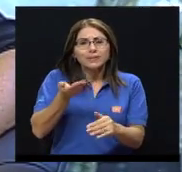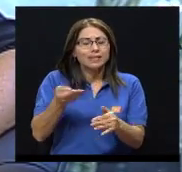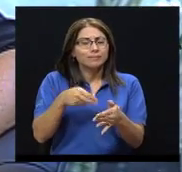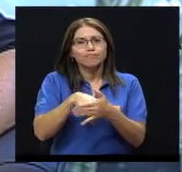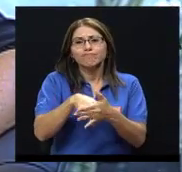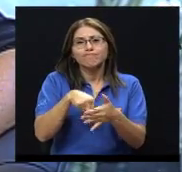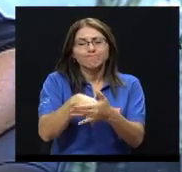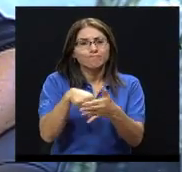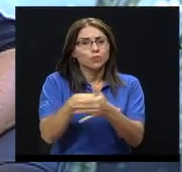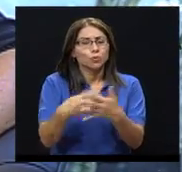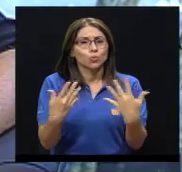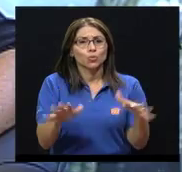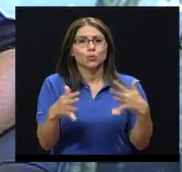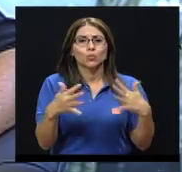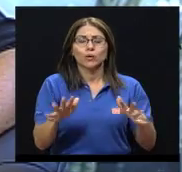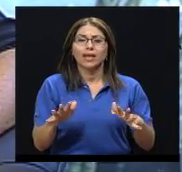grandes.